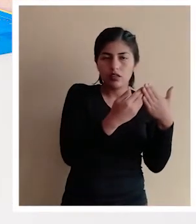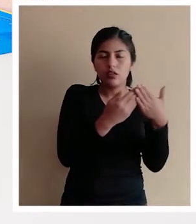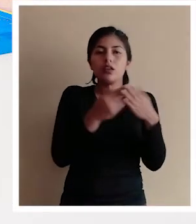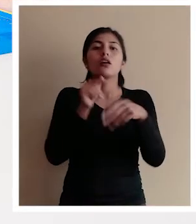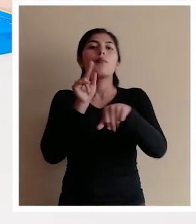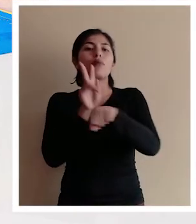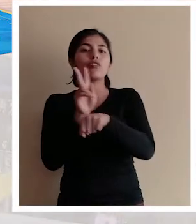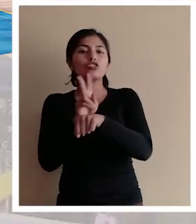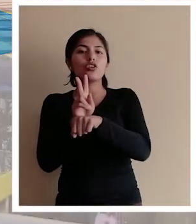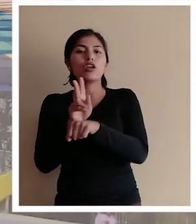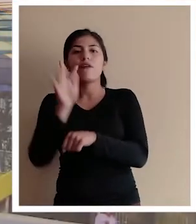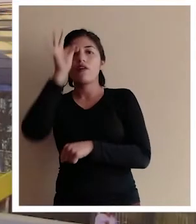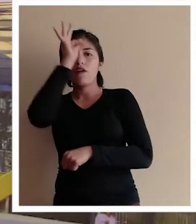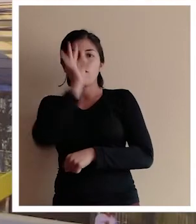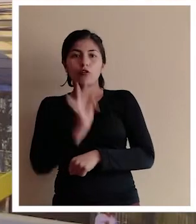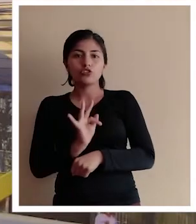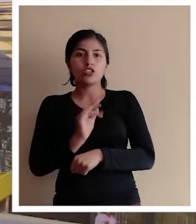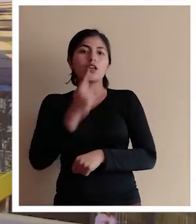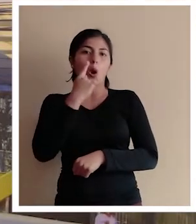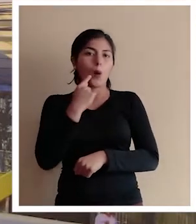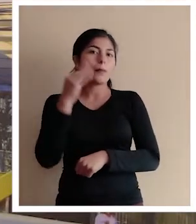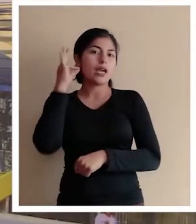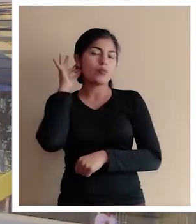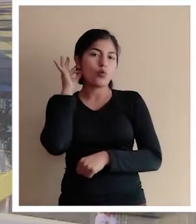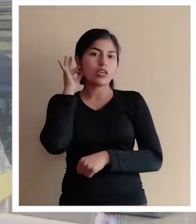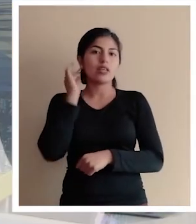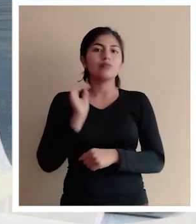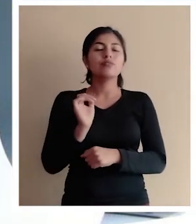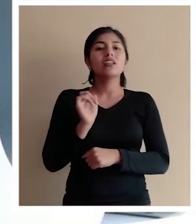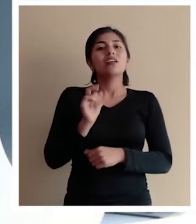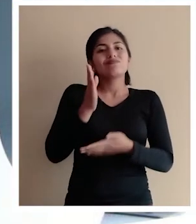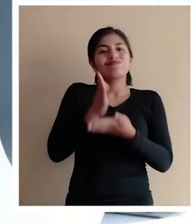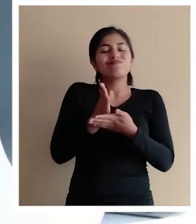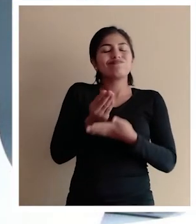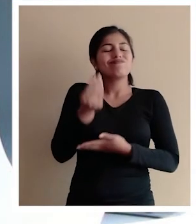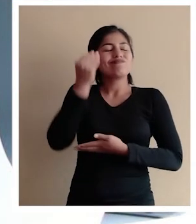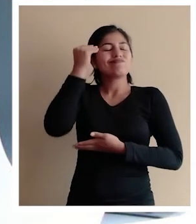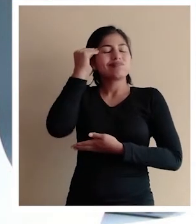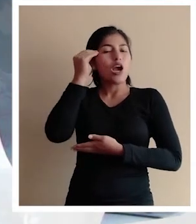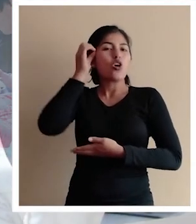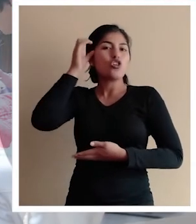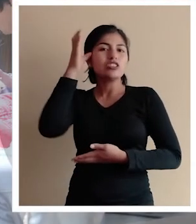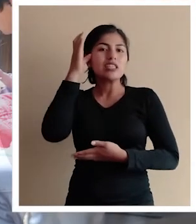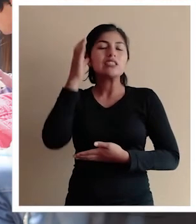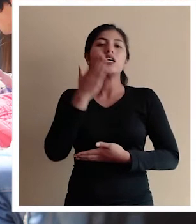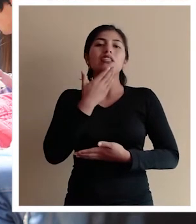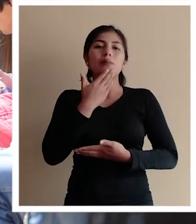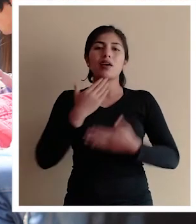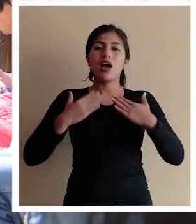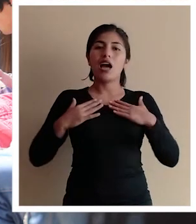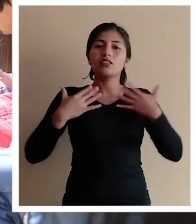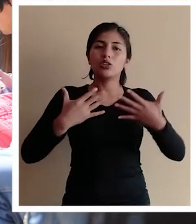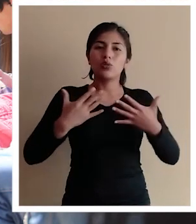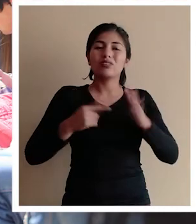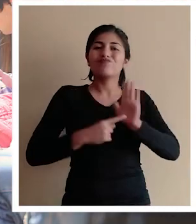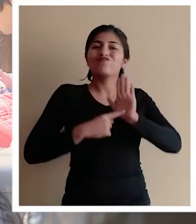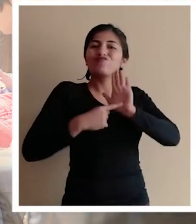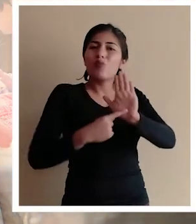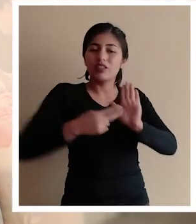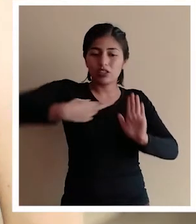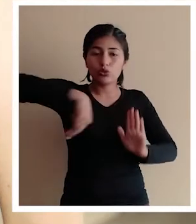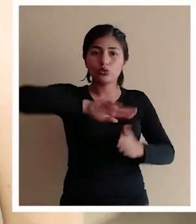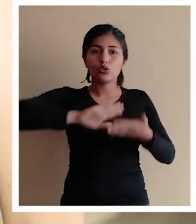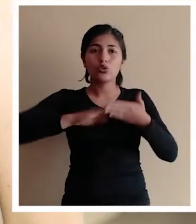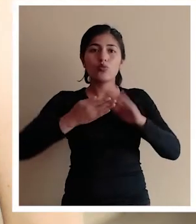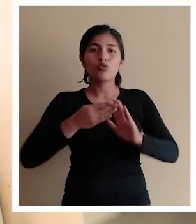docentes, funcionarios y funcionarias que contenga una conciencia y una actitud que refleje que como comunidad UOH